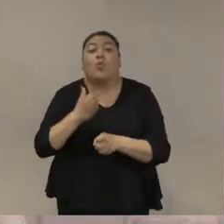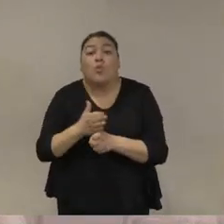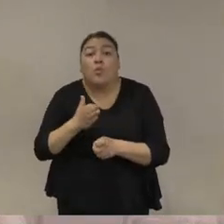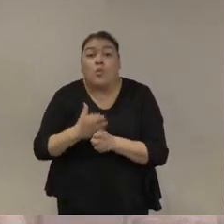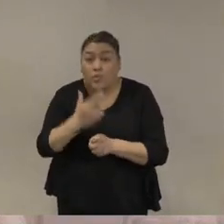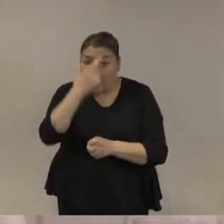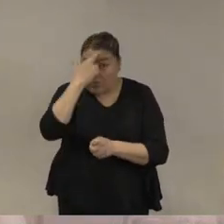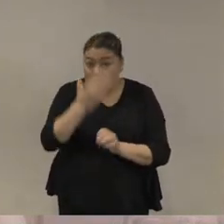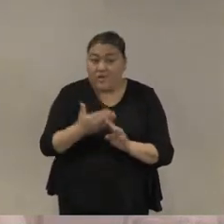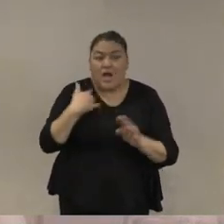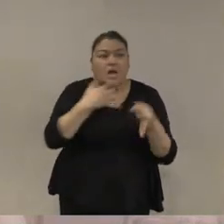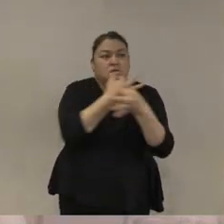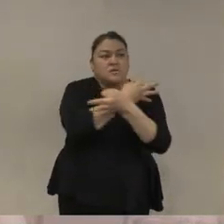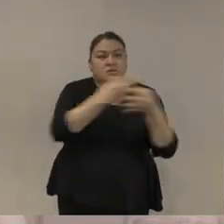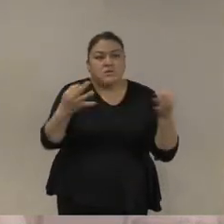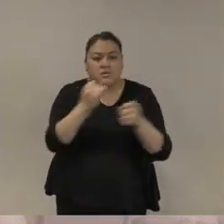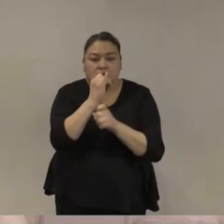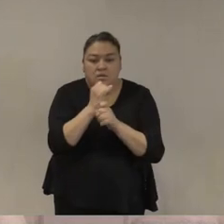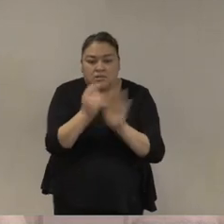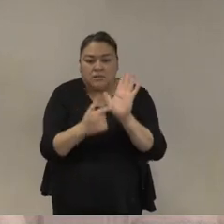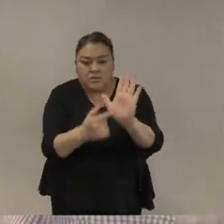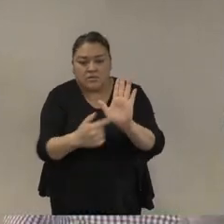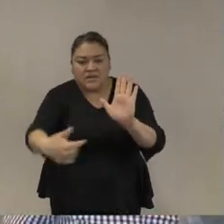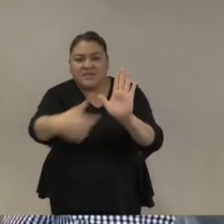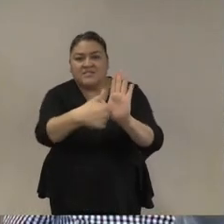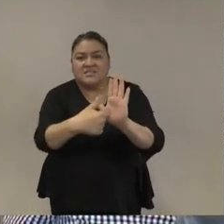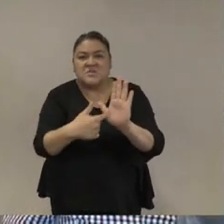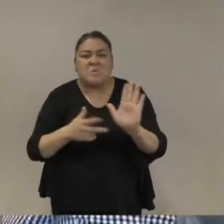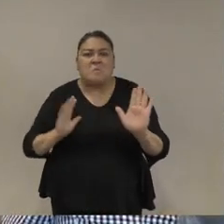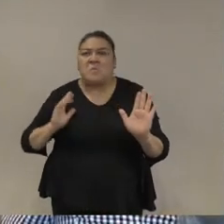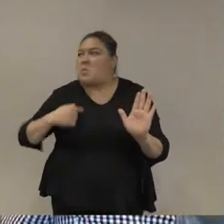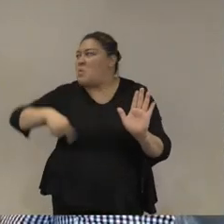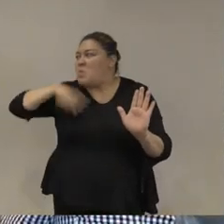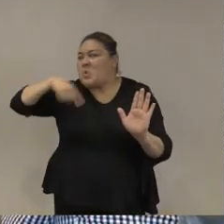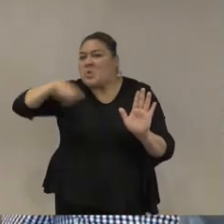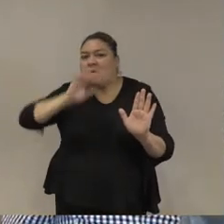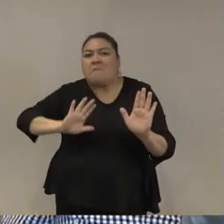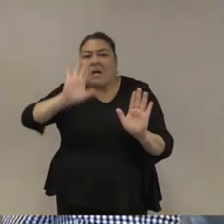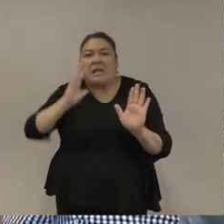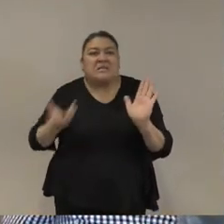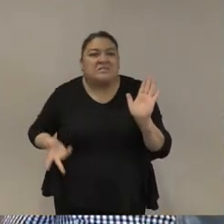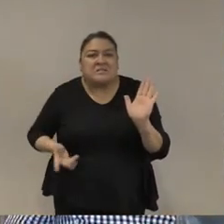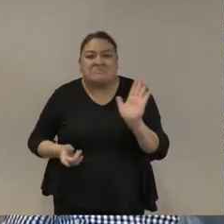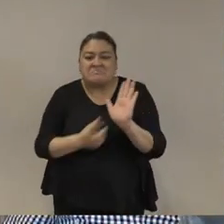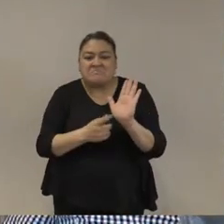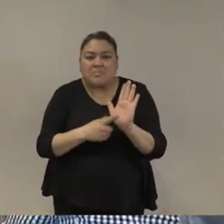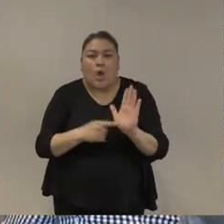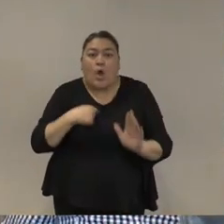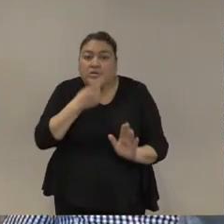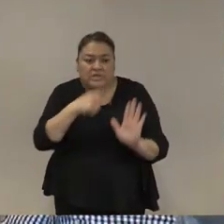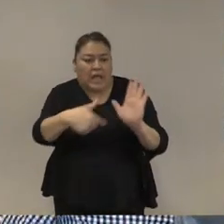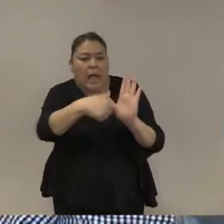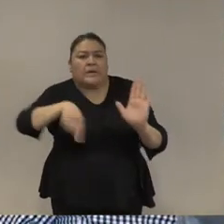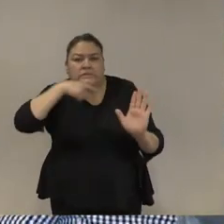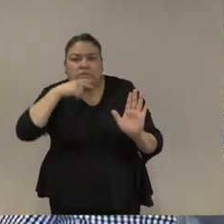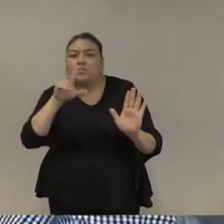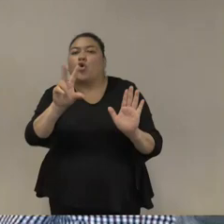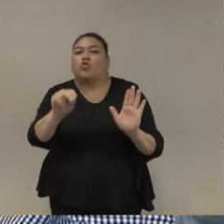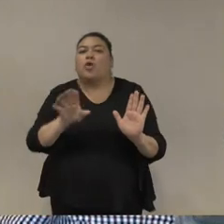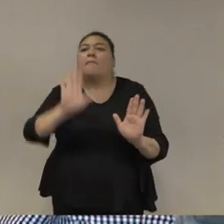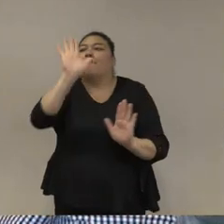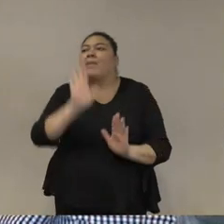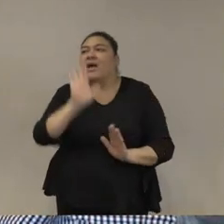posverdad en donde la evidencia es lo que menos importa y yo no estoy diciendo que no importe yo no estoy diciendo que no importe por eso pongo mi